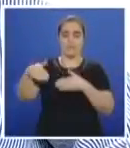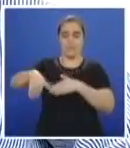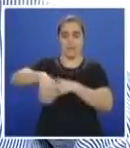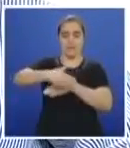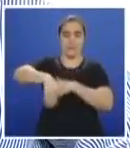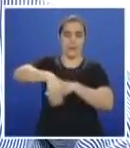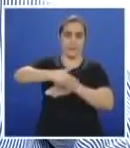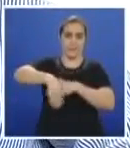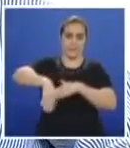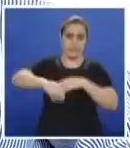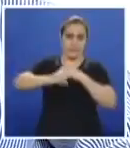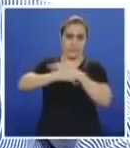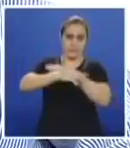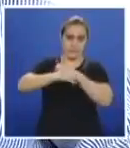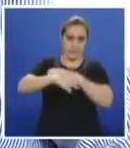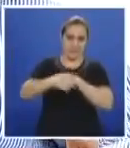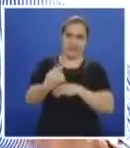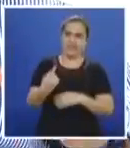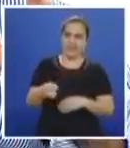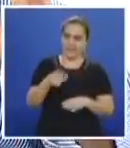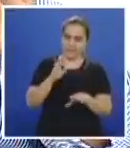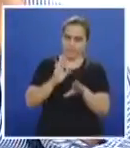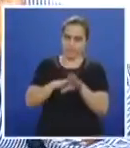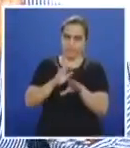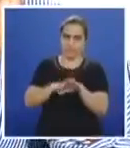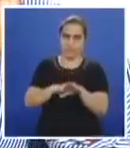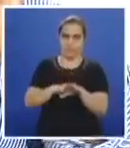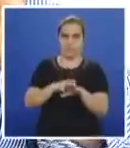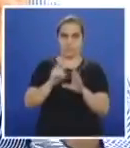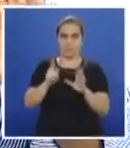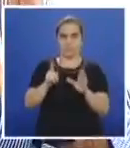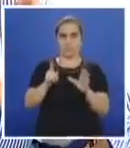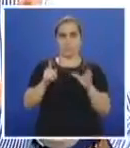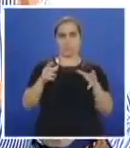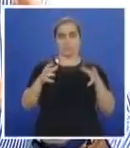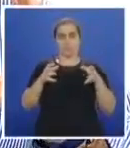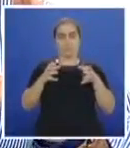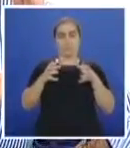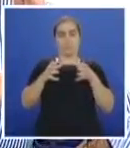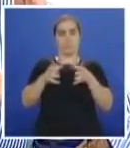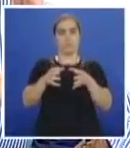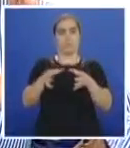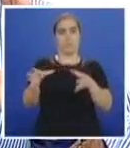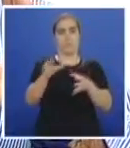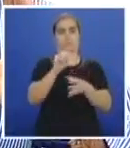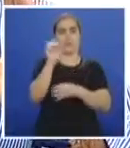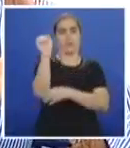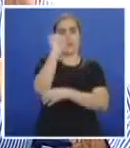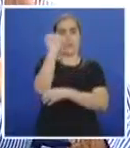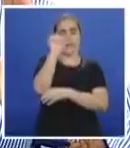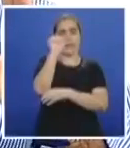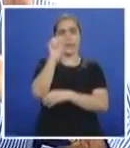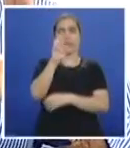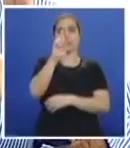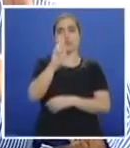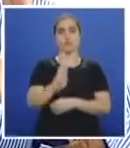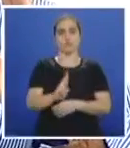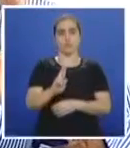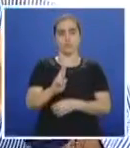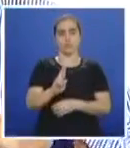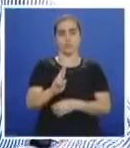Y básicamente es sacar en bloque todos los vehículos que vienen del sur,